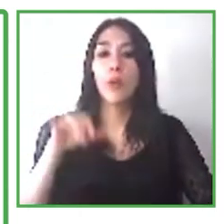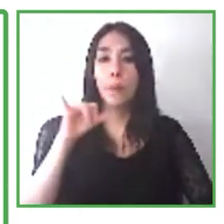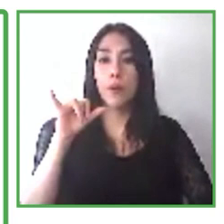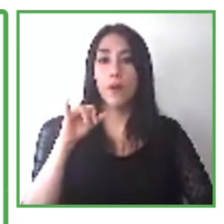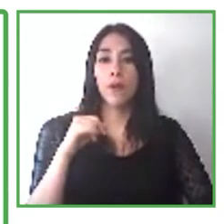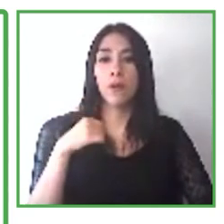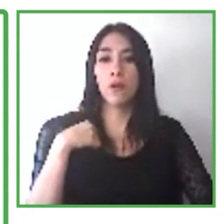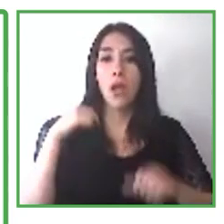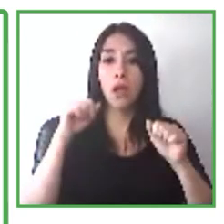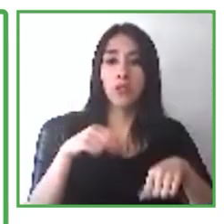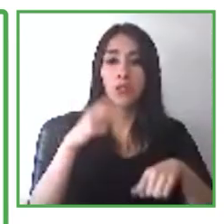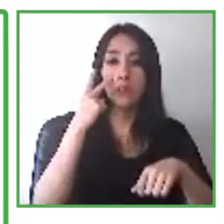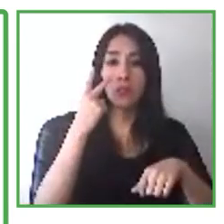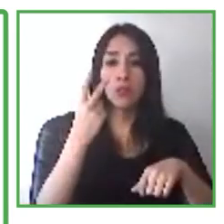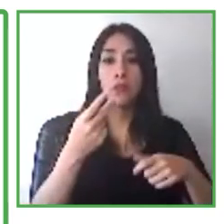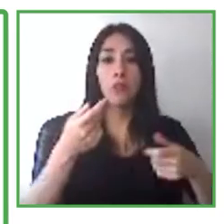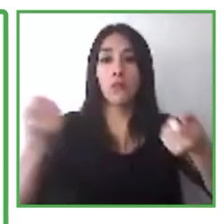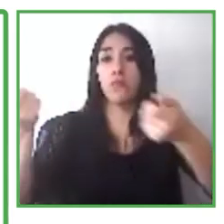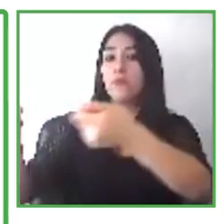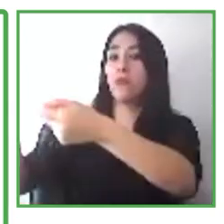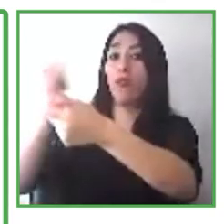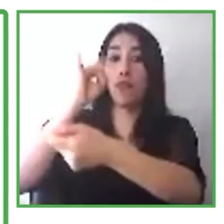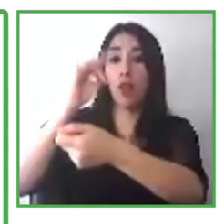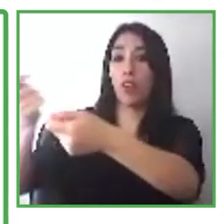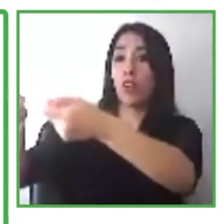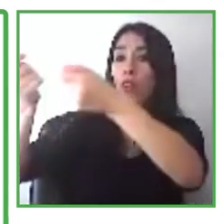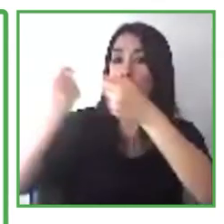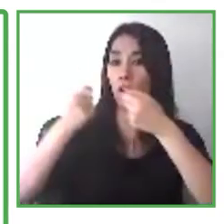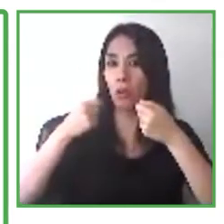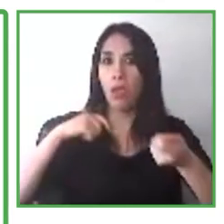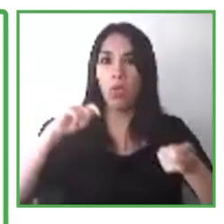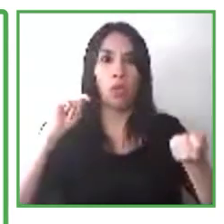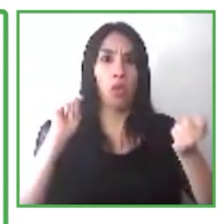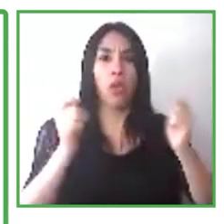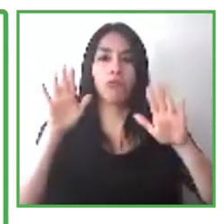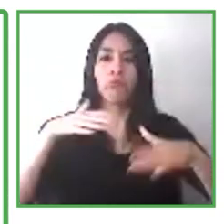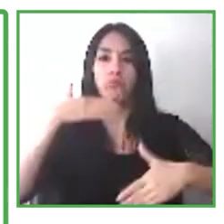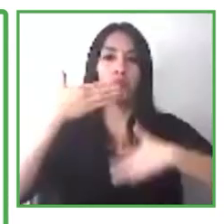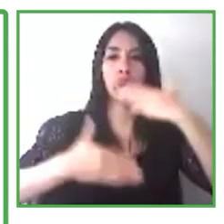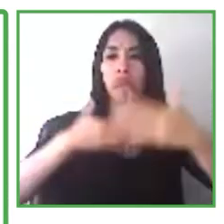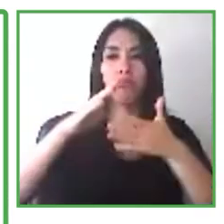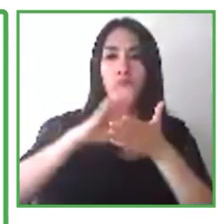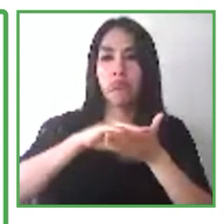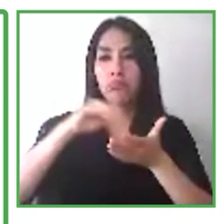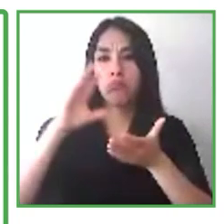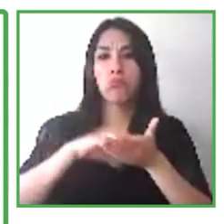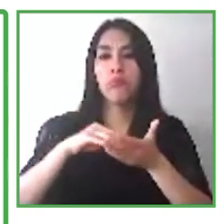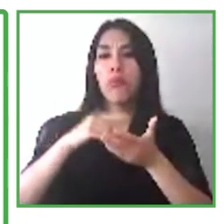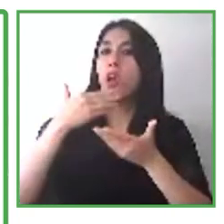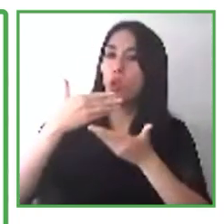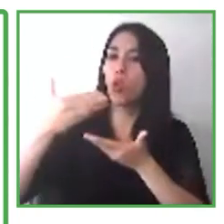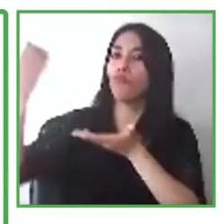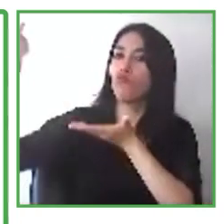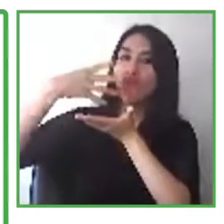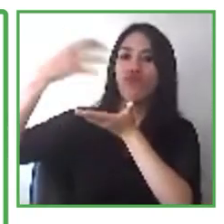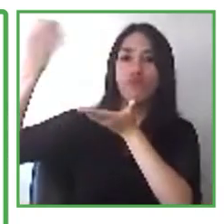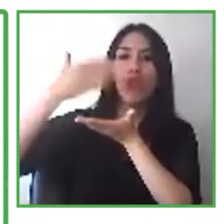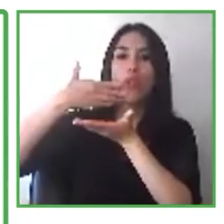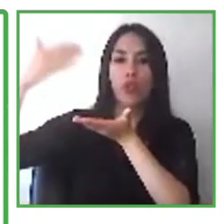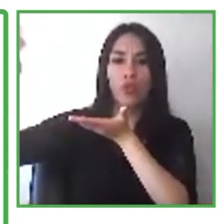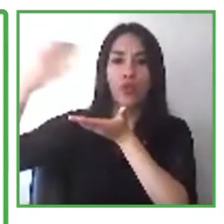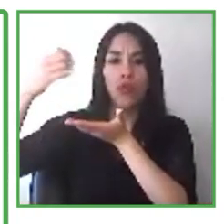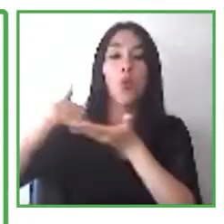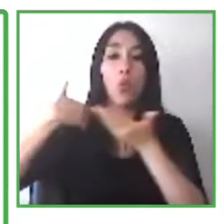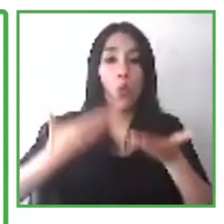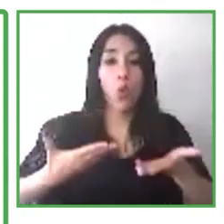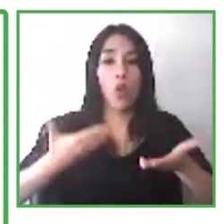acomodaciones razonables. Por supuesto, una capacitación apropiada para poder enfocarse a lo que tienen que